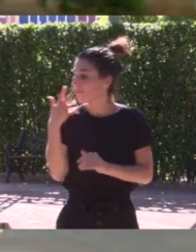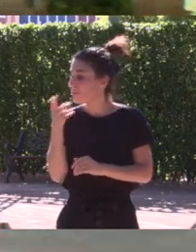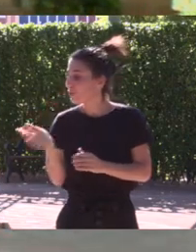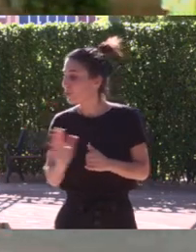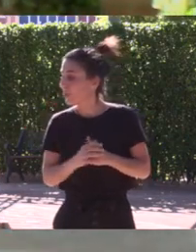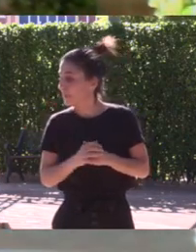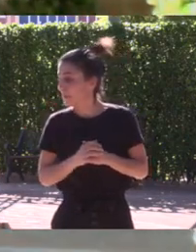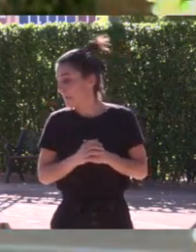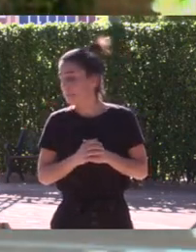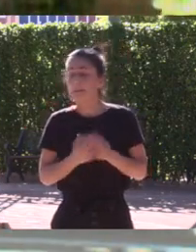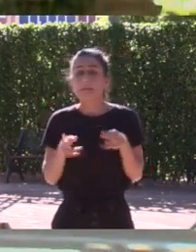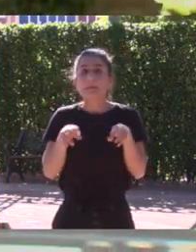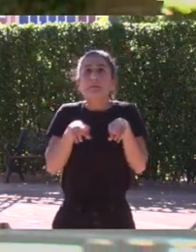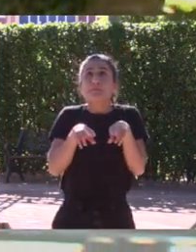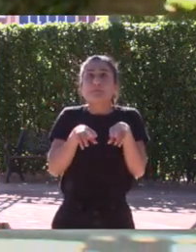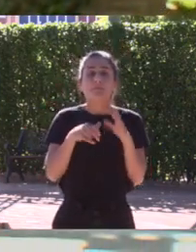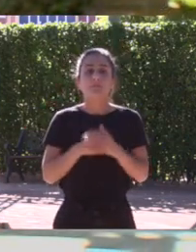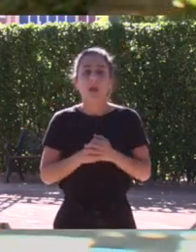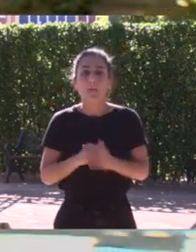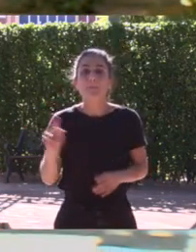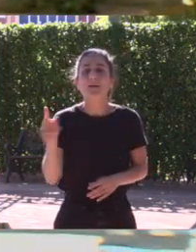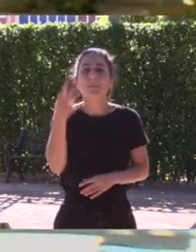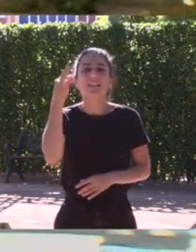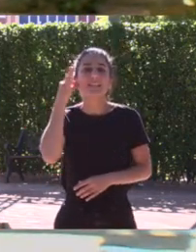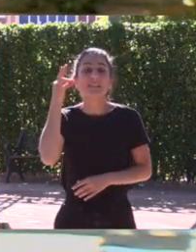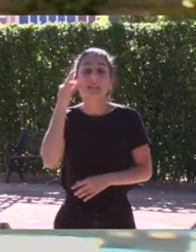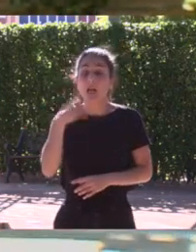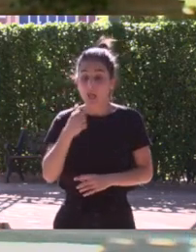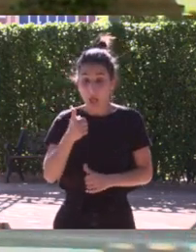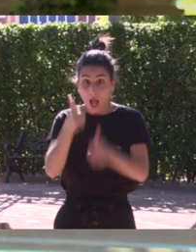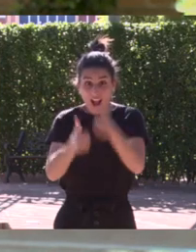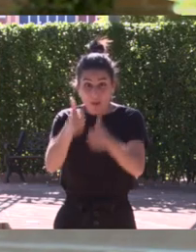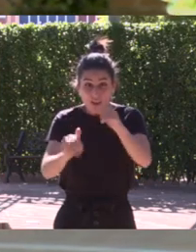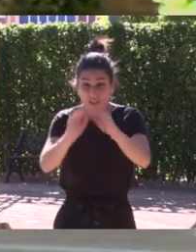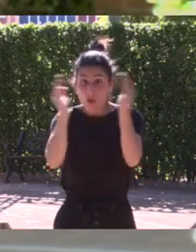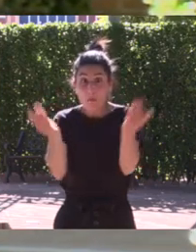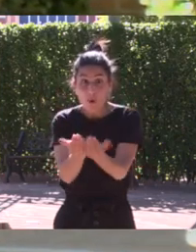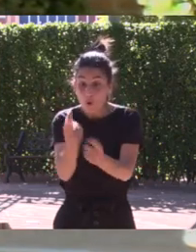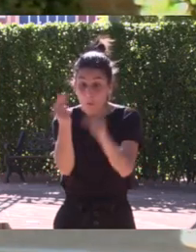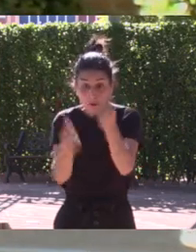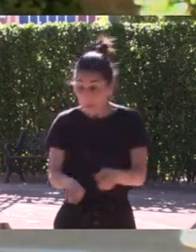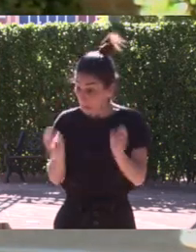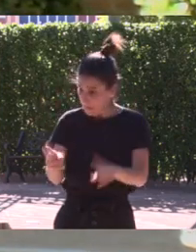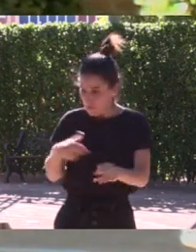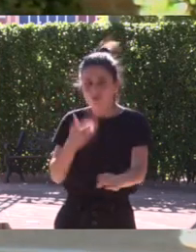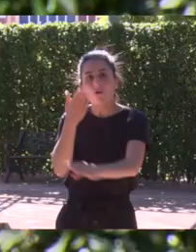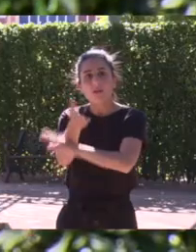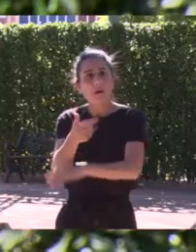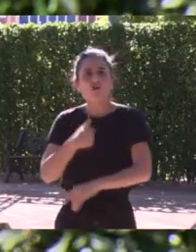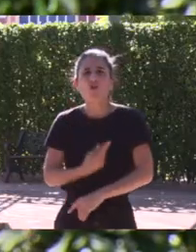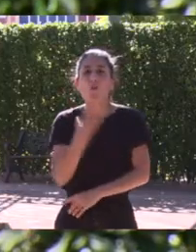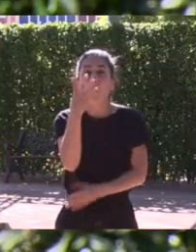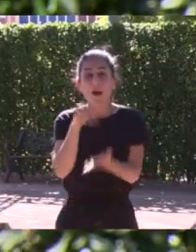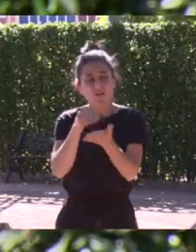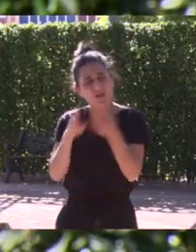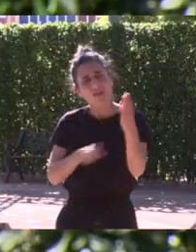conocía de nada. Fui la primera chica que empezó a tener que ir a campeonatos del mundo sin presupuesto. Yo